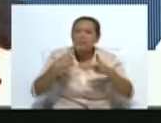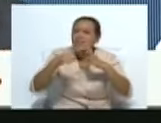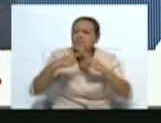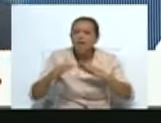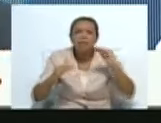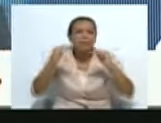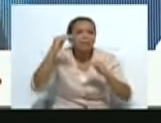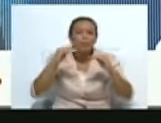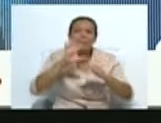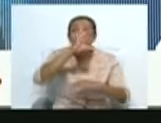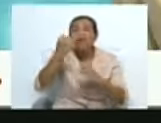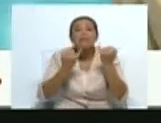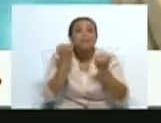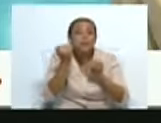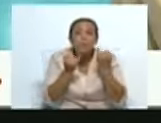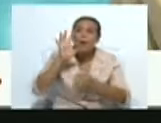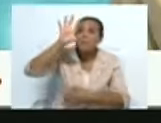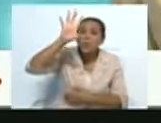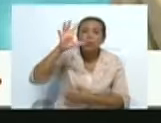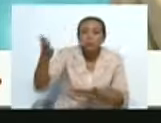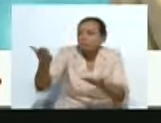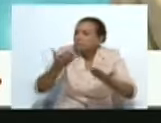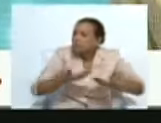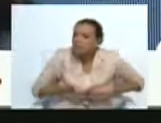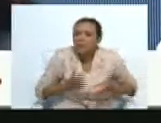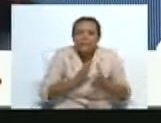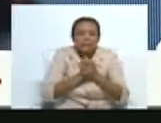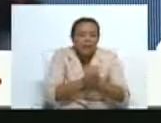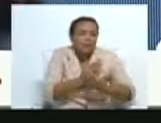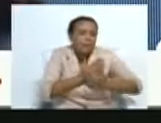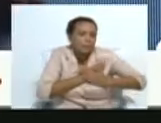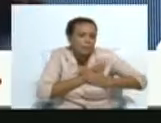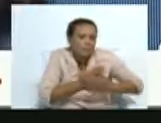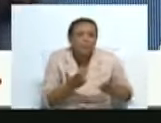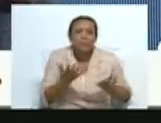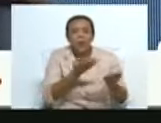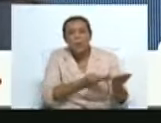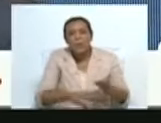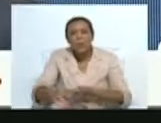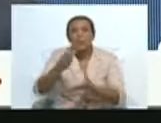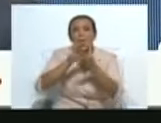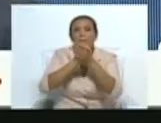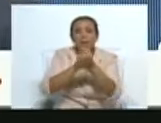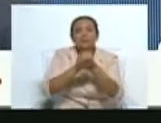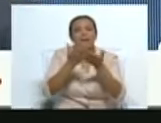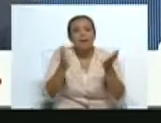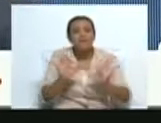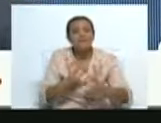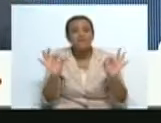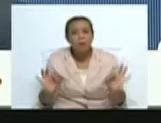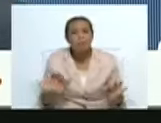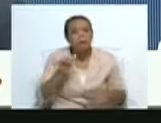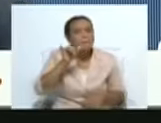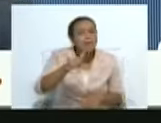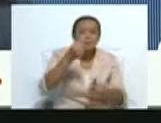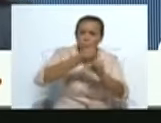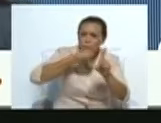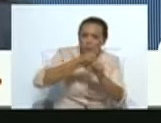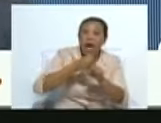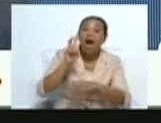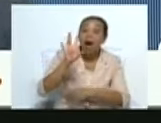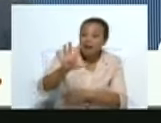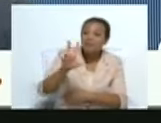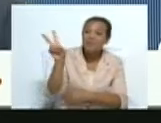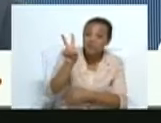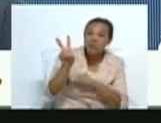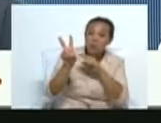continente, el idioma o el país del que vengamos, vamos a ser siempre maravillosos compañeros y hermanos en una misma lucha. Esto es Venezuela